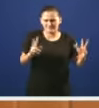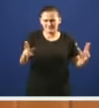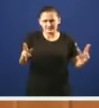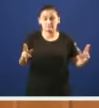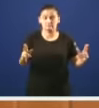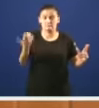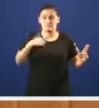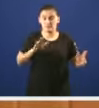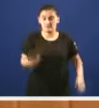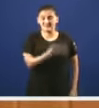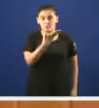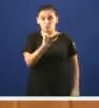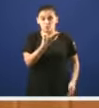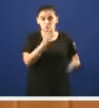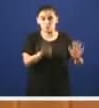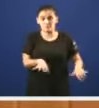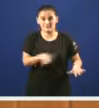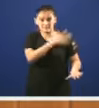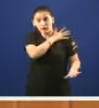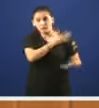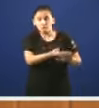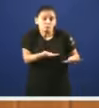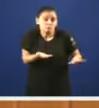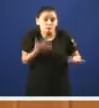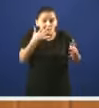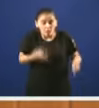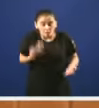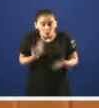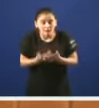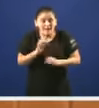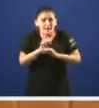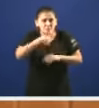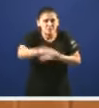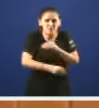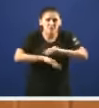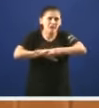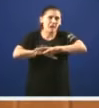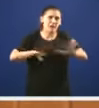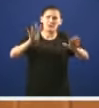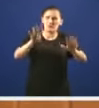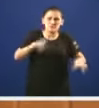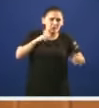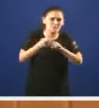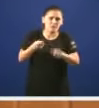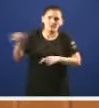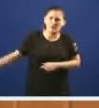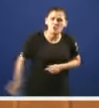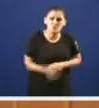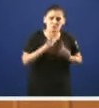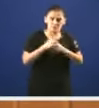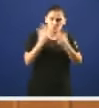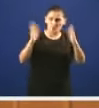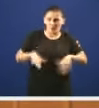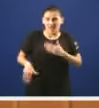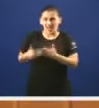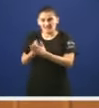transcurriron señor Rueda e nove meses nos que evidentemente non solo non fixeron nada para maiorar a situación por